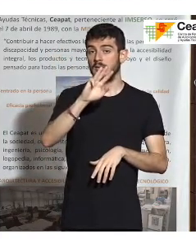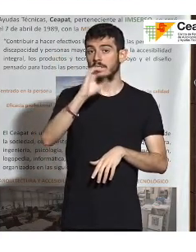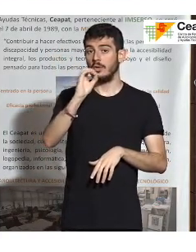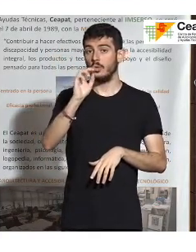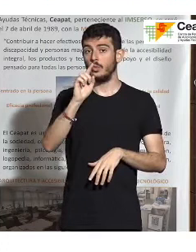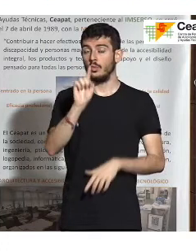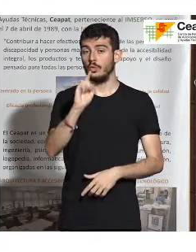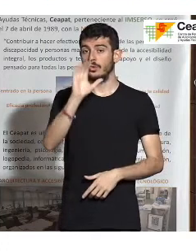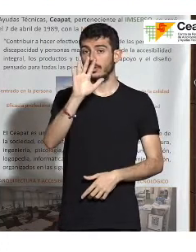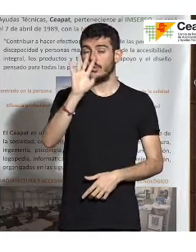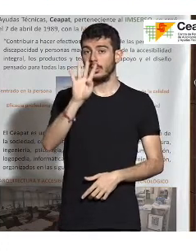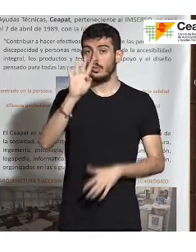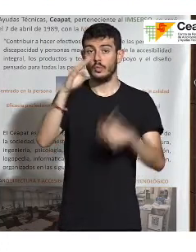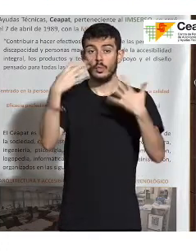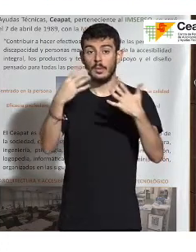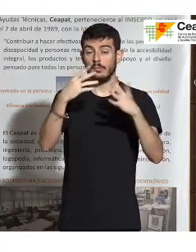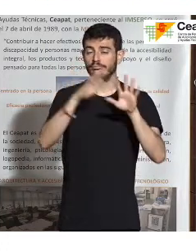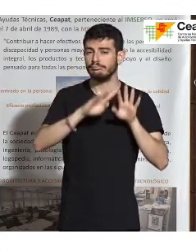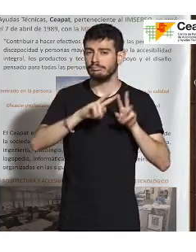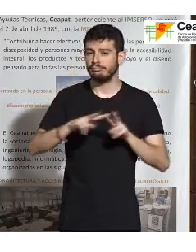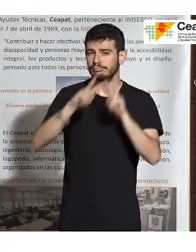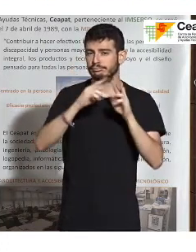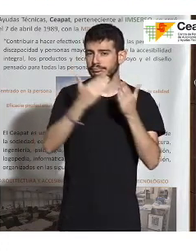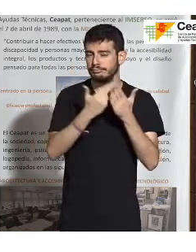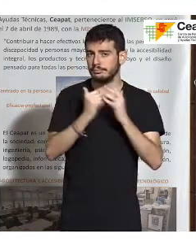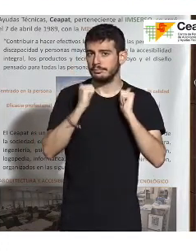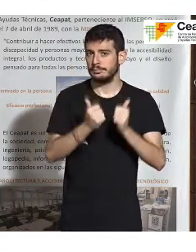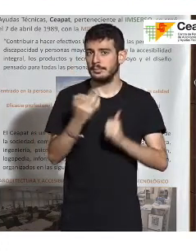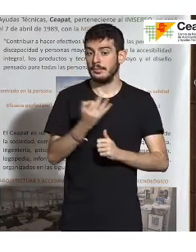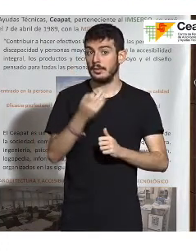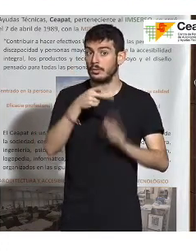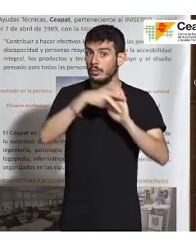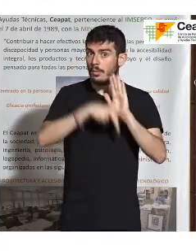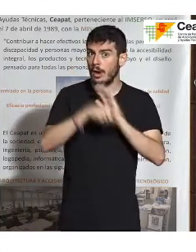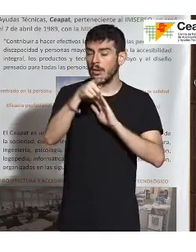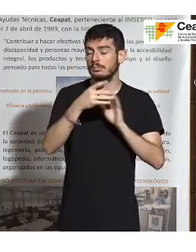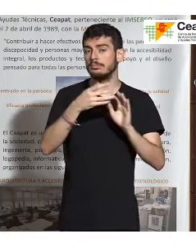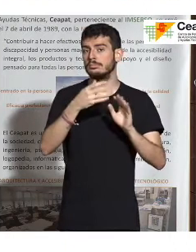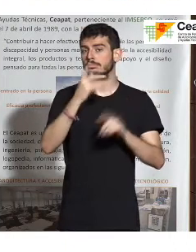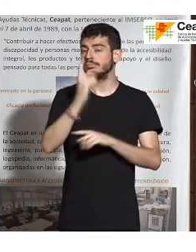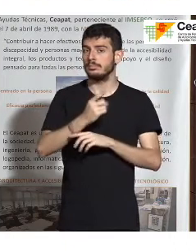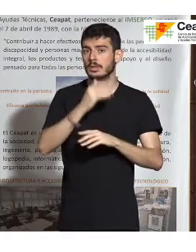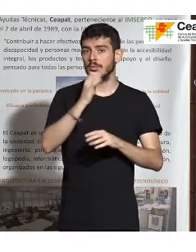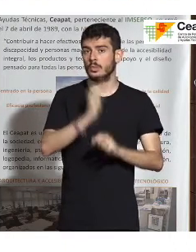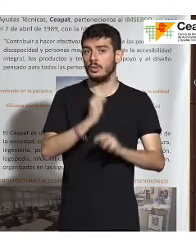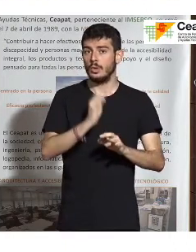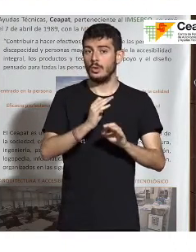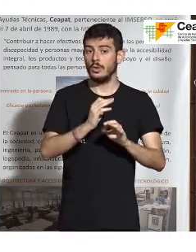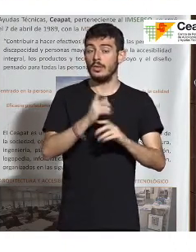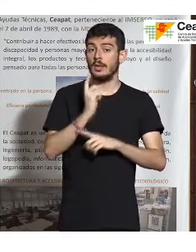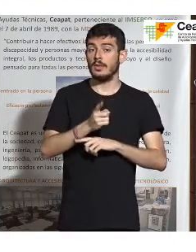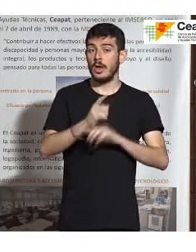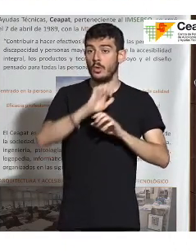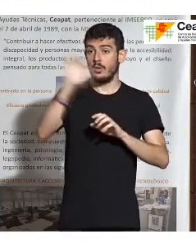que es la norma que te asegura cumplir la directiva europea. Porque aquí se da un poco una paradoja, la directiva